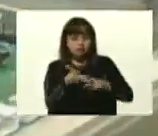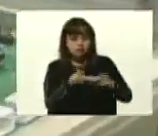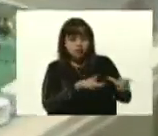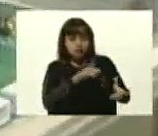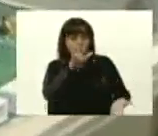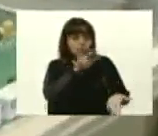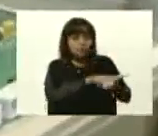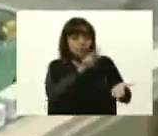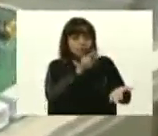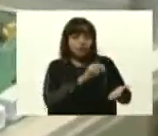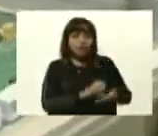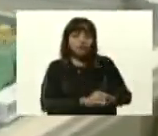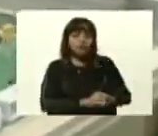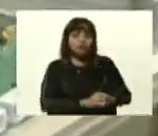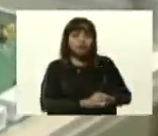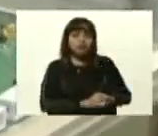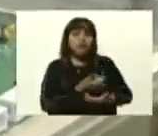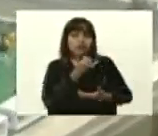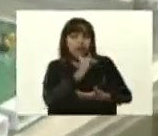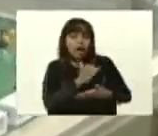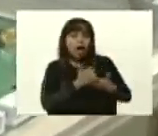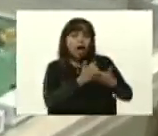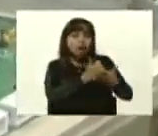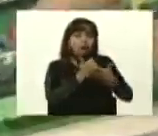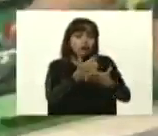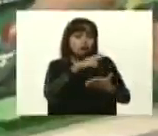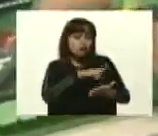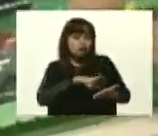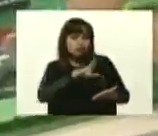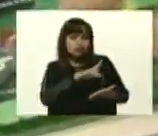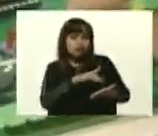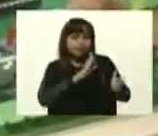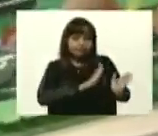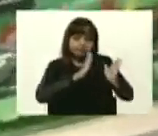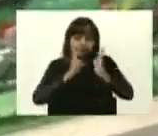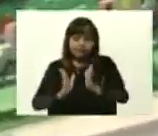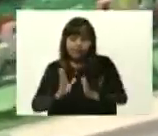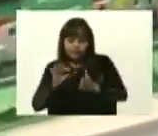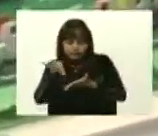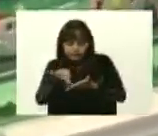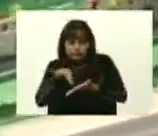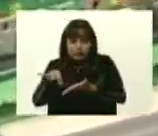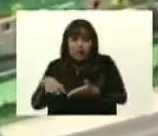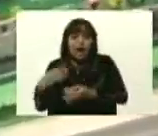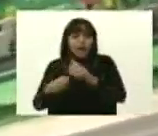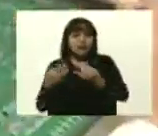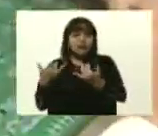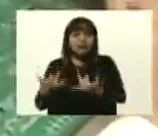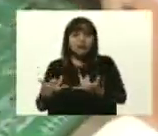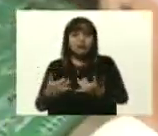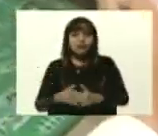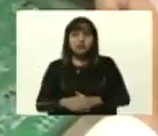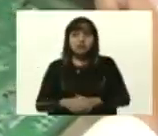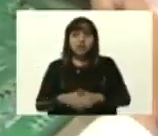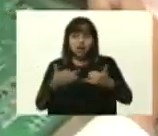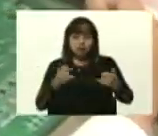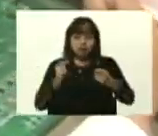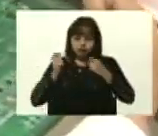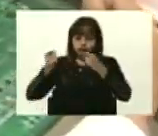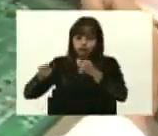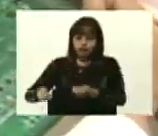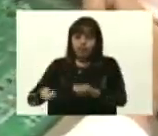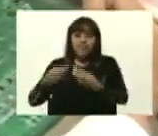validado y que satisfaga las condiciones de uso pues pasa al proceso de producción. Aquí los compañeros están ahorita recibiendo esta tarjeta